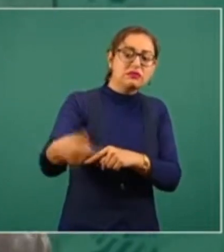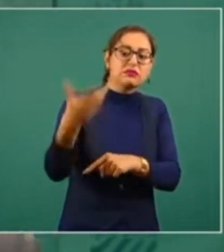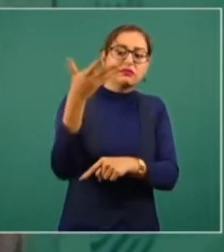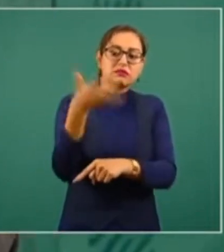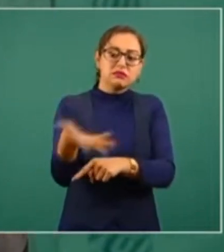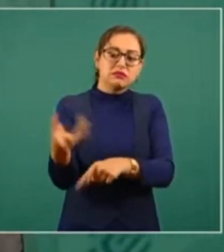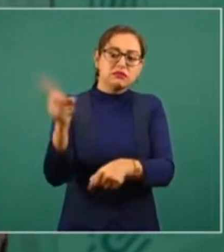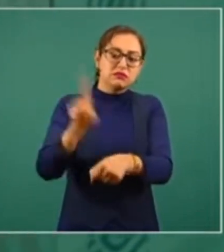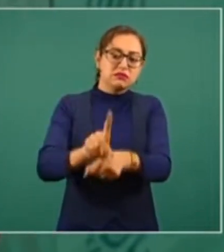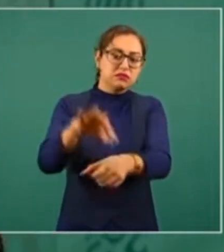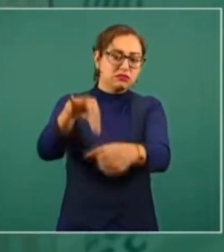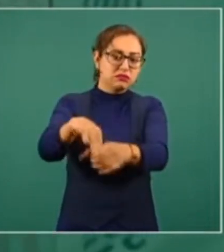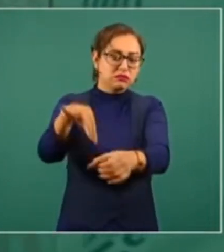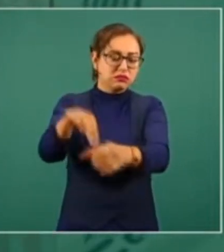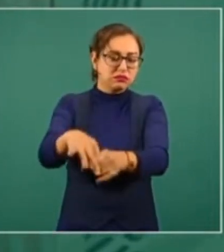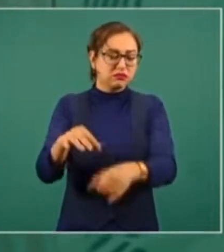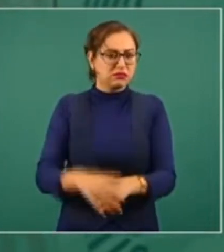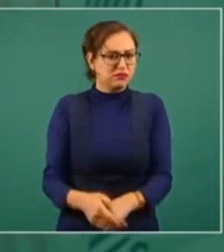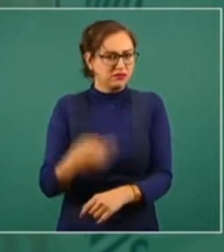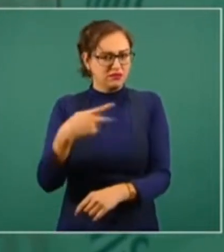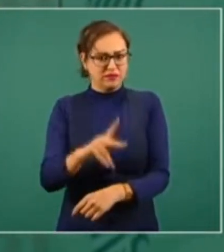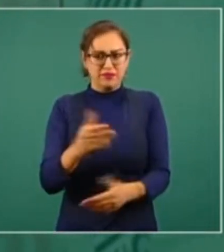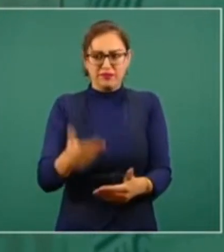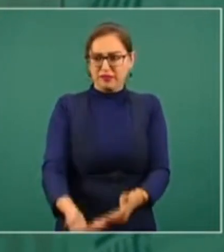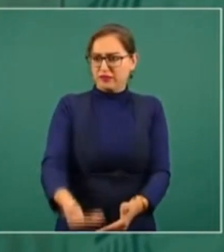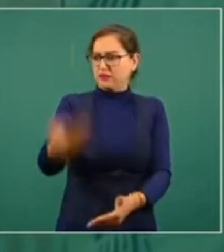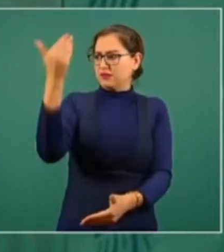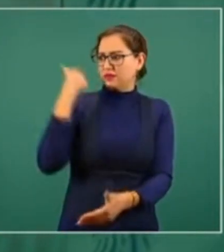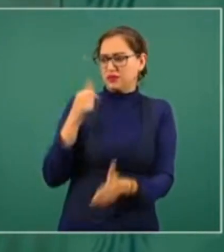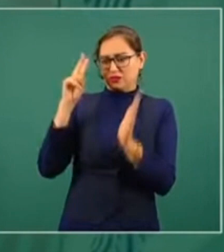supuestamente la inician el 2013.